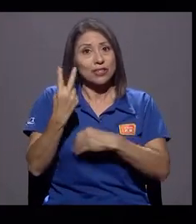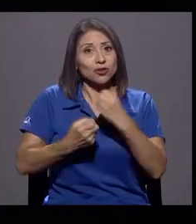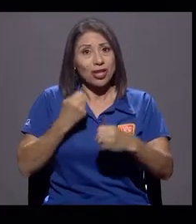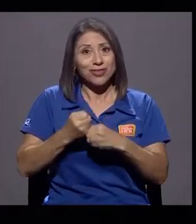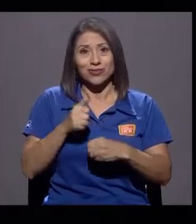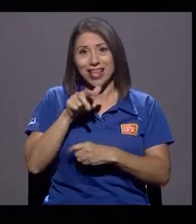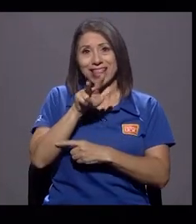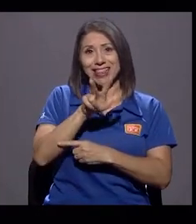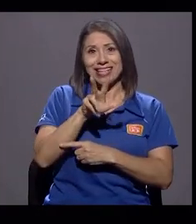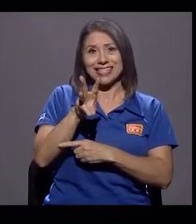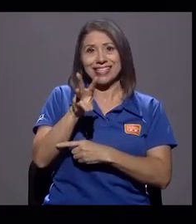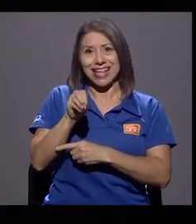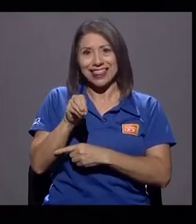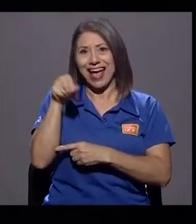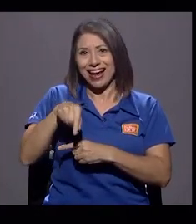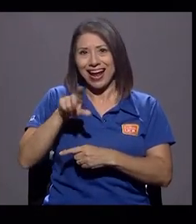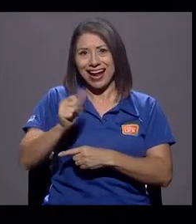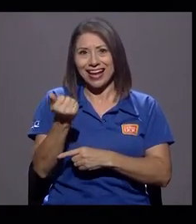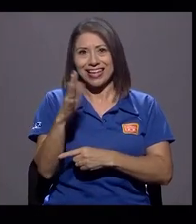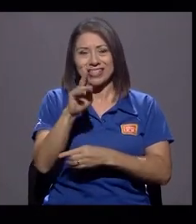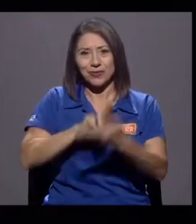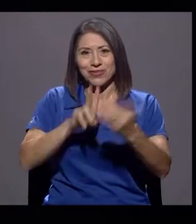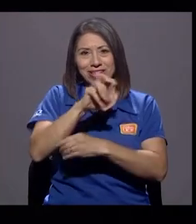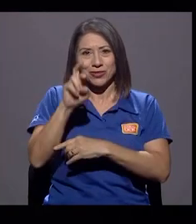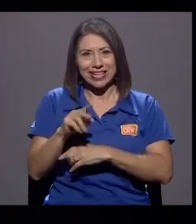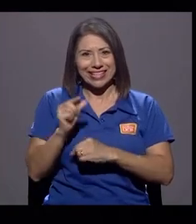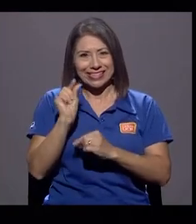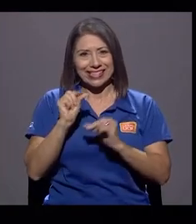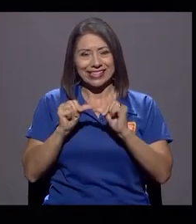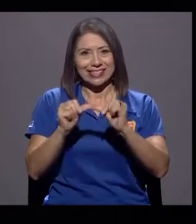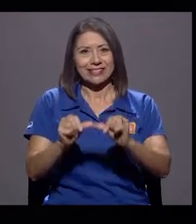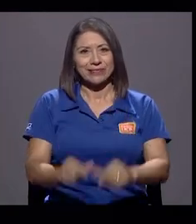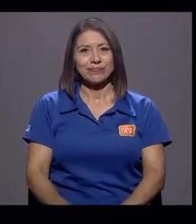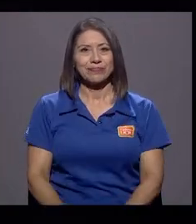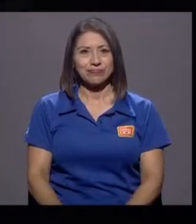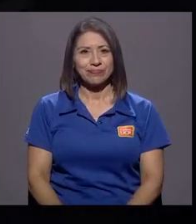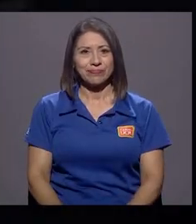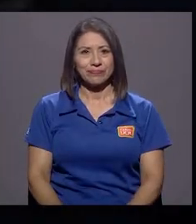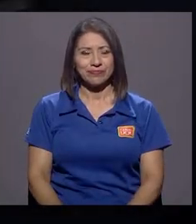años. Estamos en 360 acá en Canal 15, Universidad de Costa Rica. Casi regresamos.